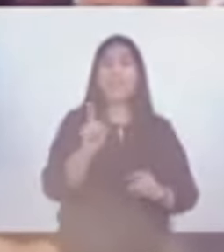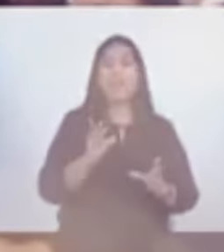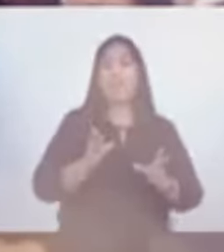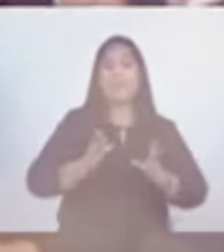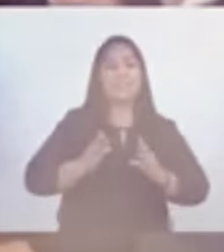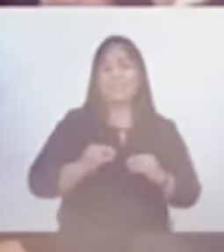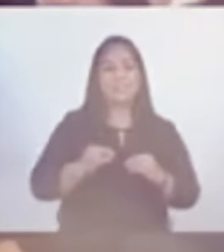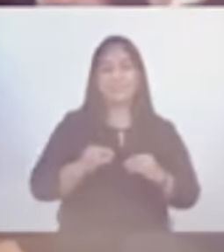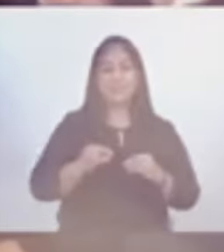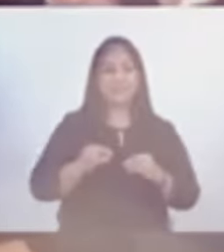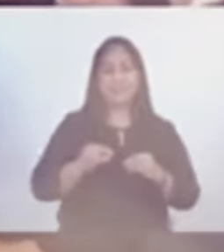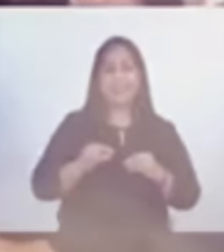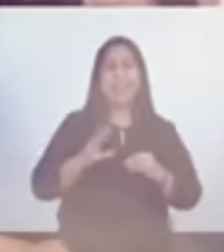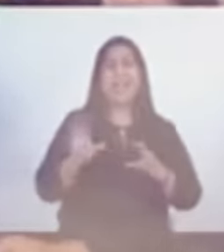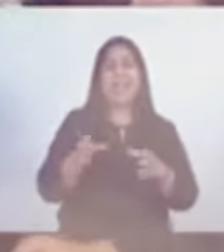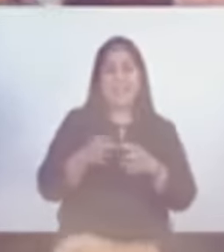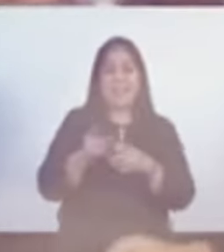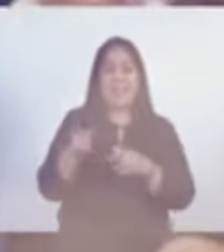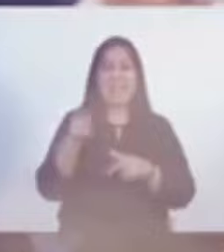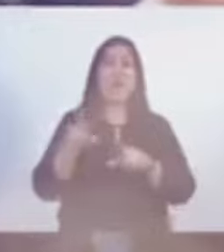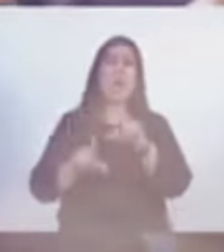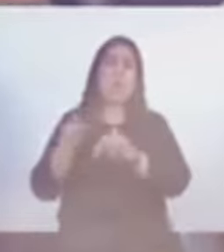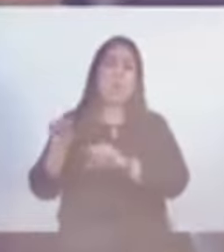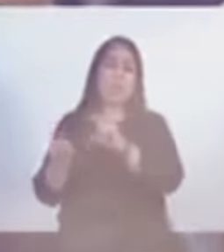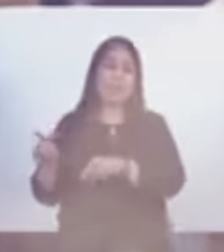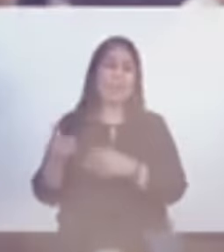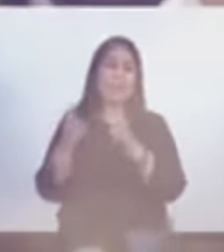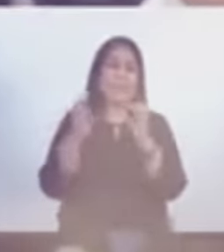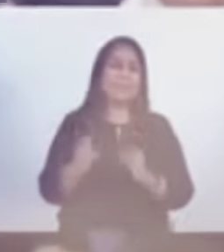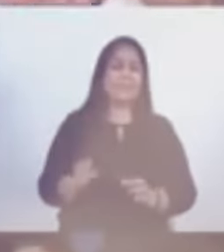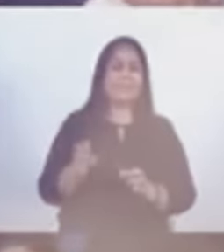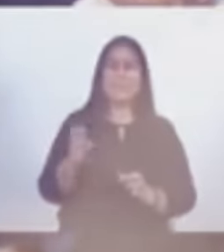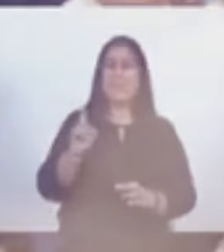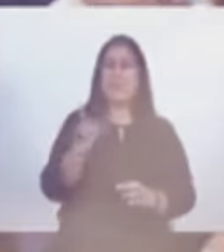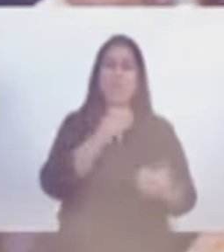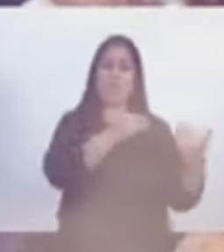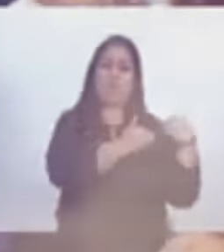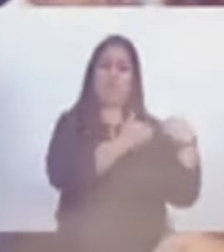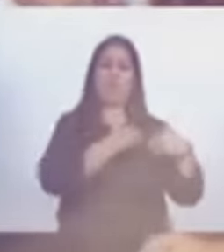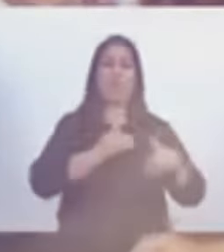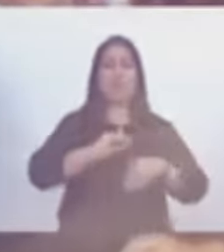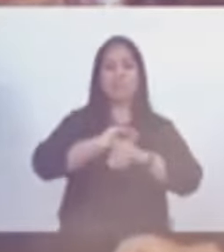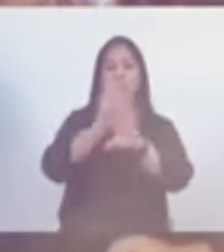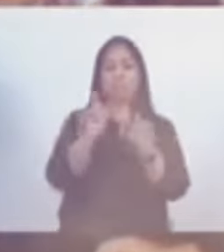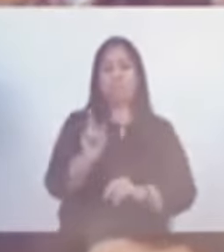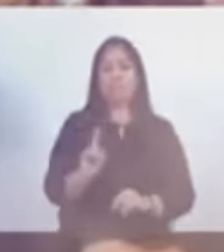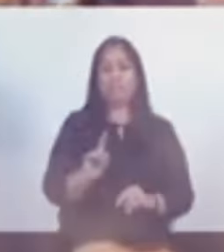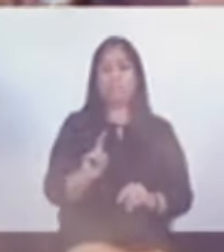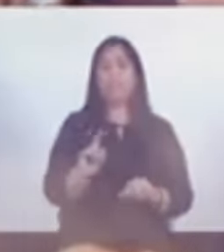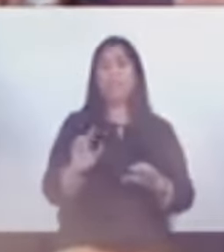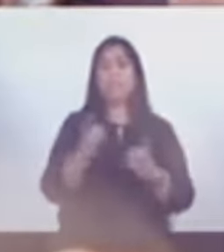a esas ofertas de gente que no está comprometida con la transparencia y con la horradez,